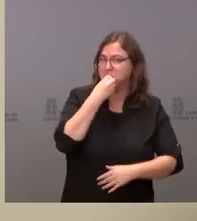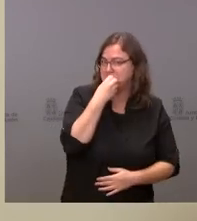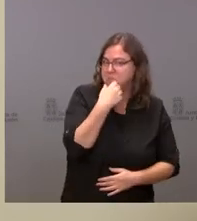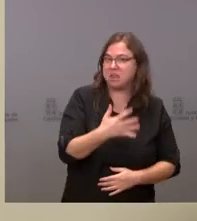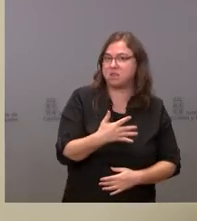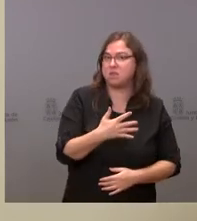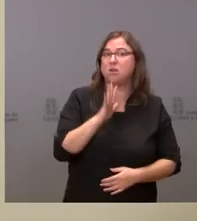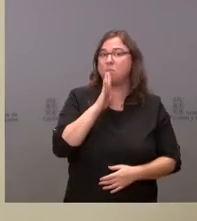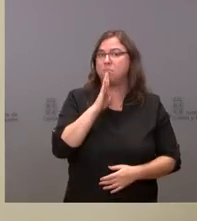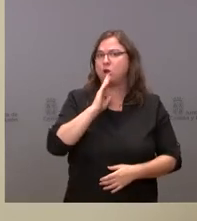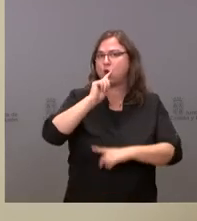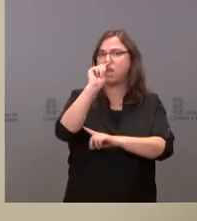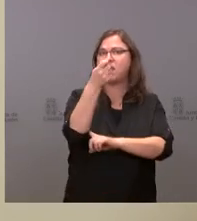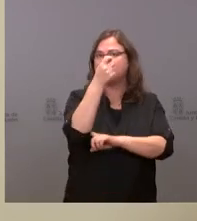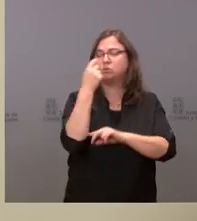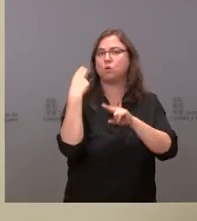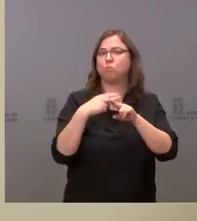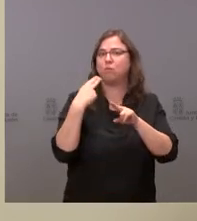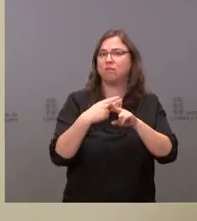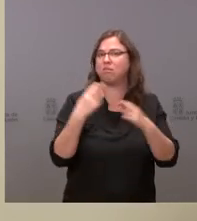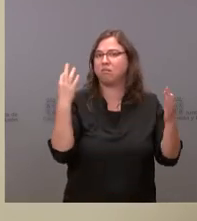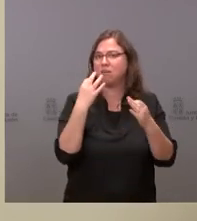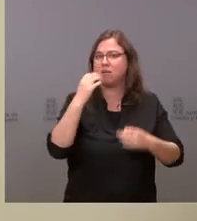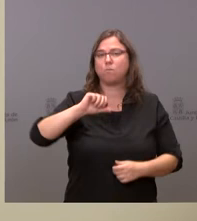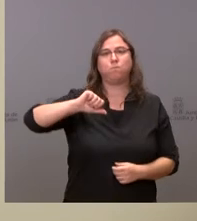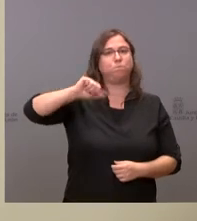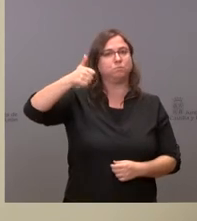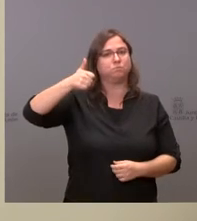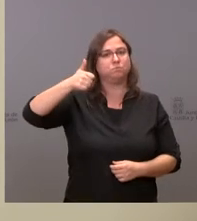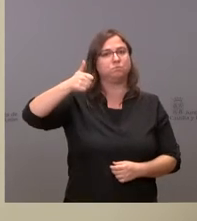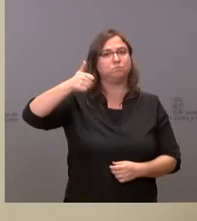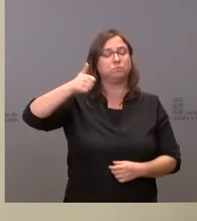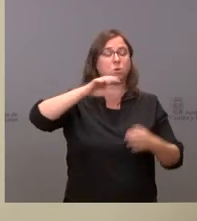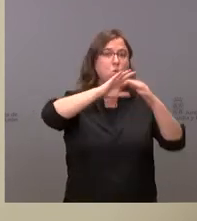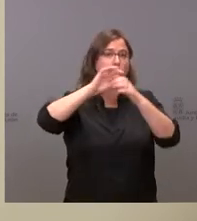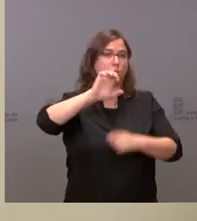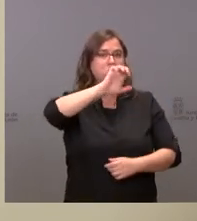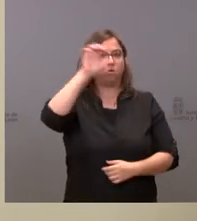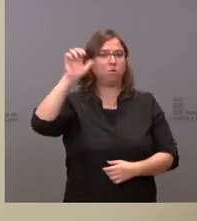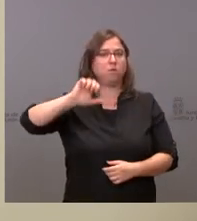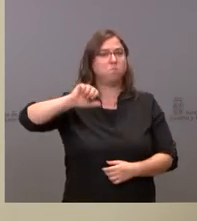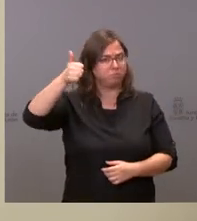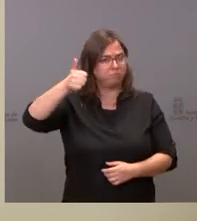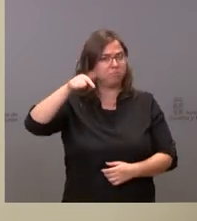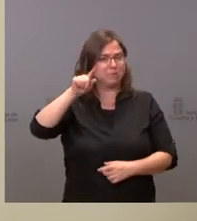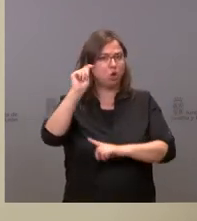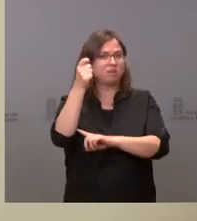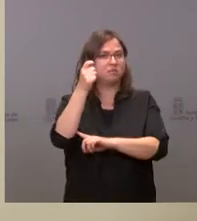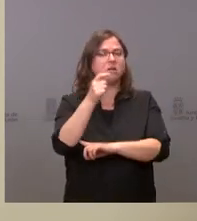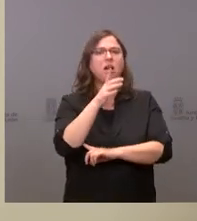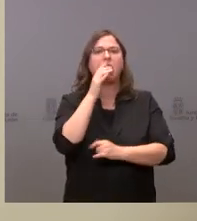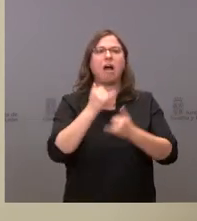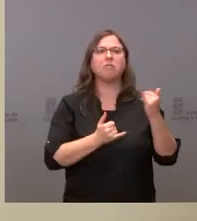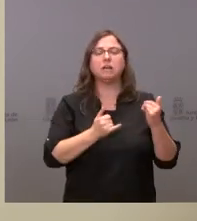político decisivo era la aprobación por parte de la Unión Europea y lo que es incomprensible es el